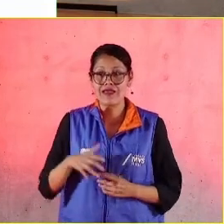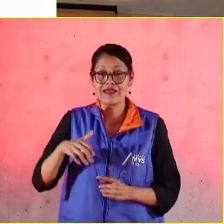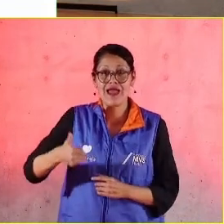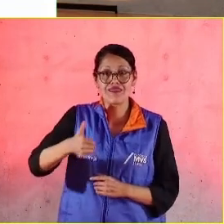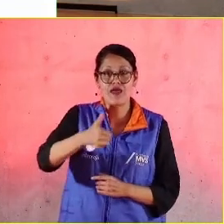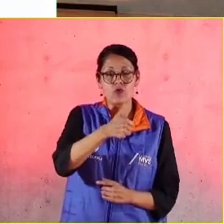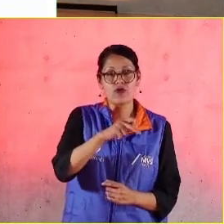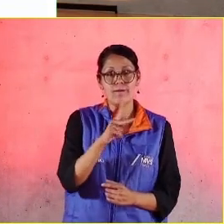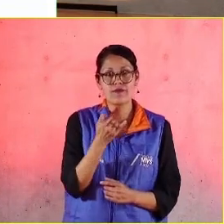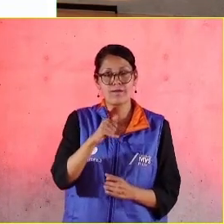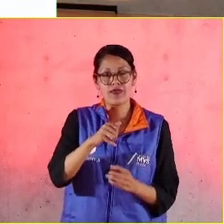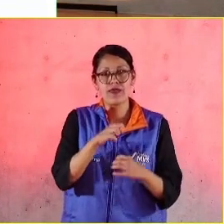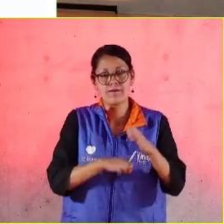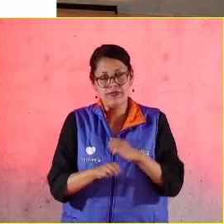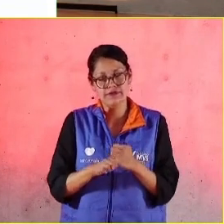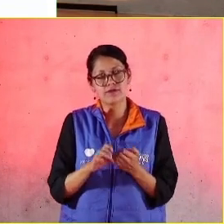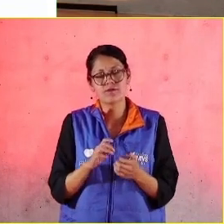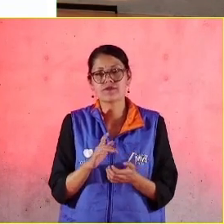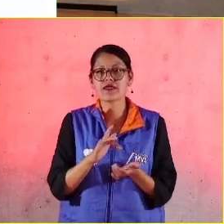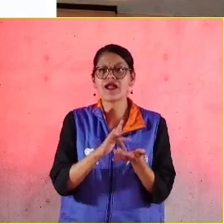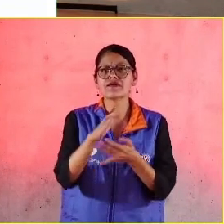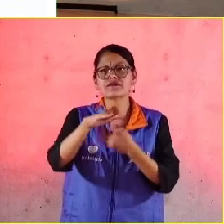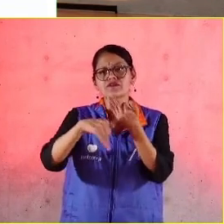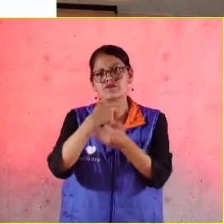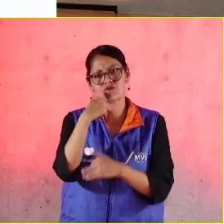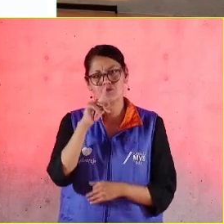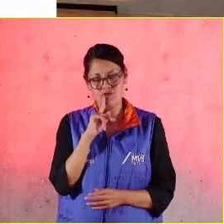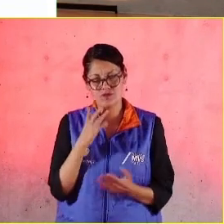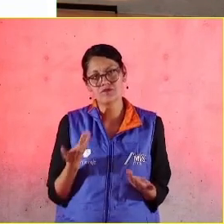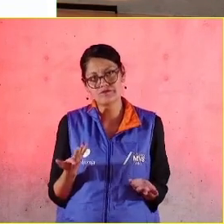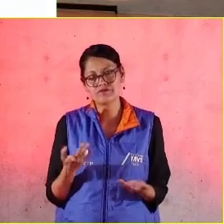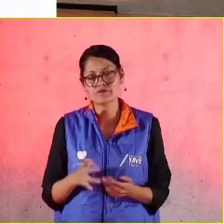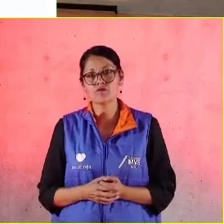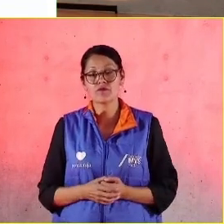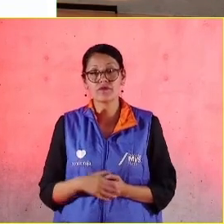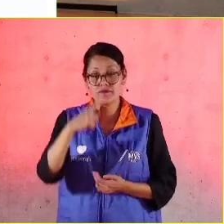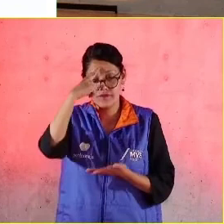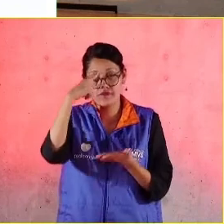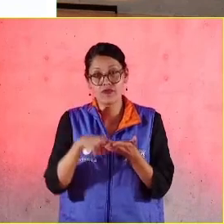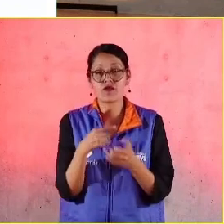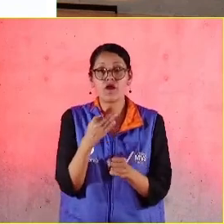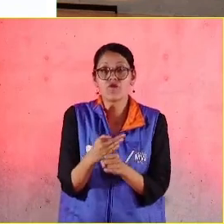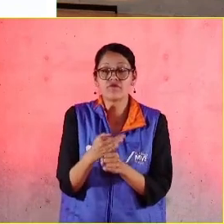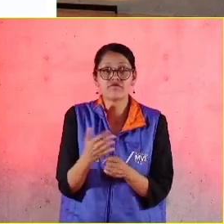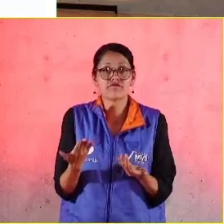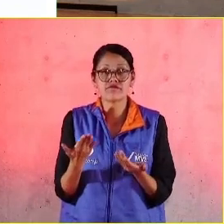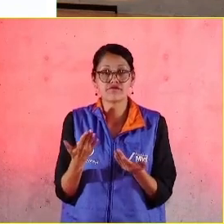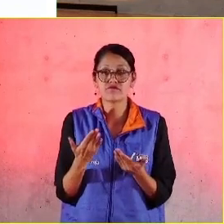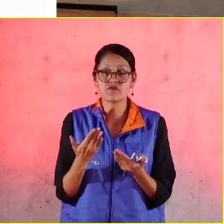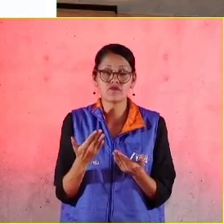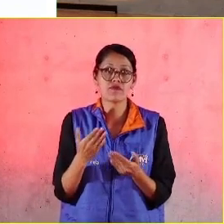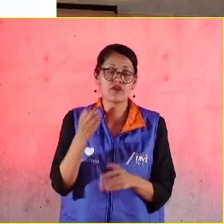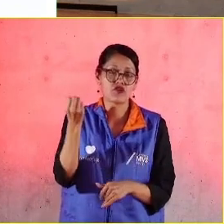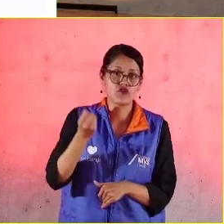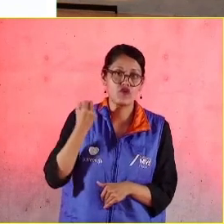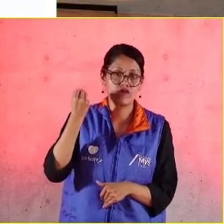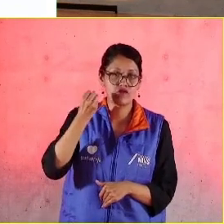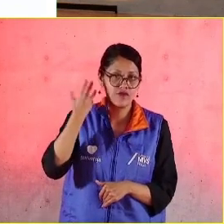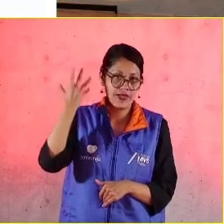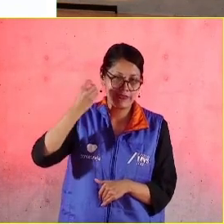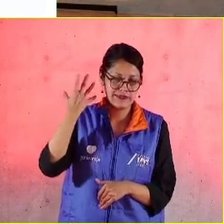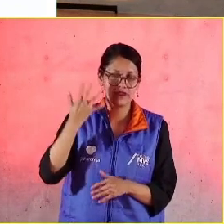en el país. Pues muchas gracias a todas y todos y creo que con esto podemos dar por cerrado